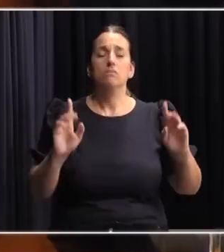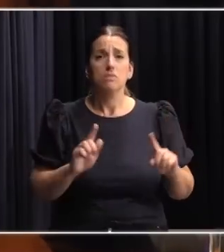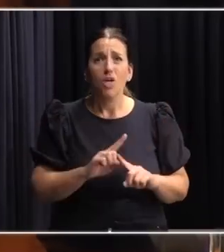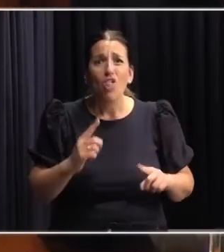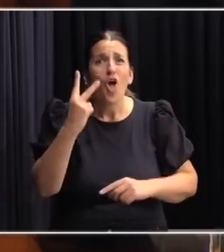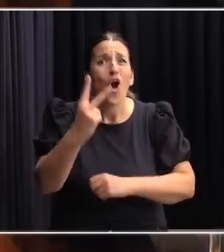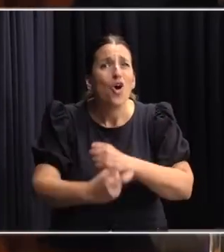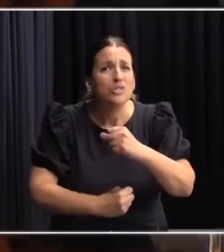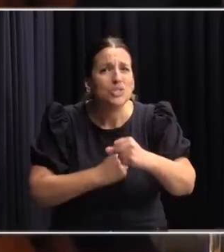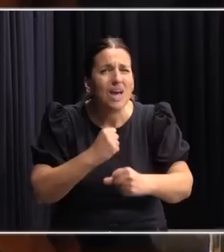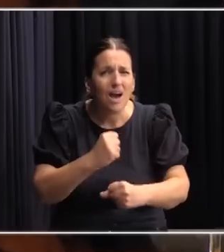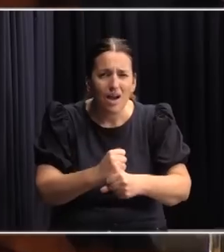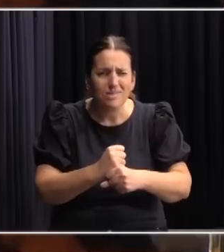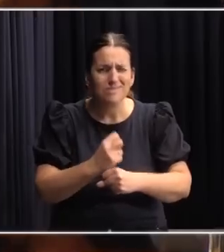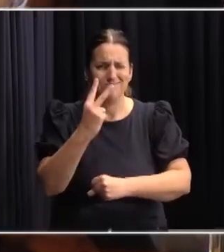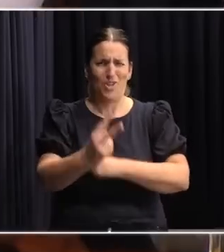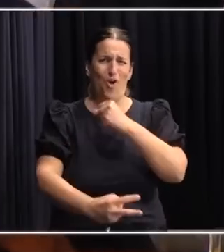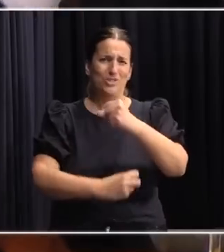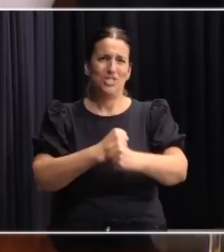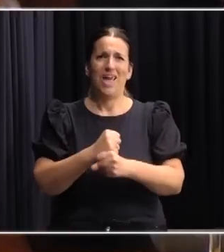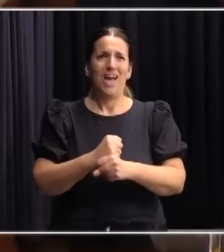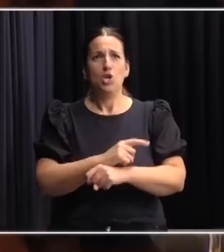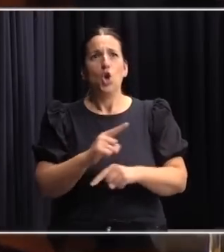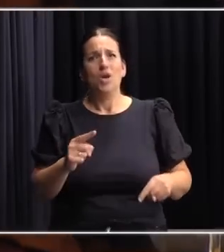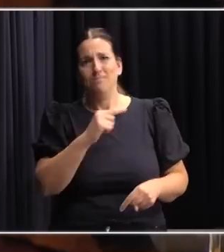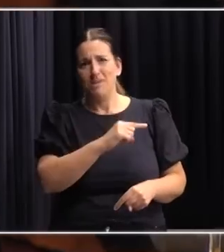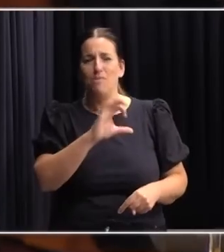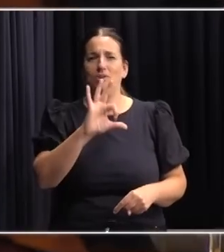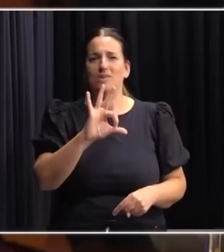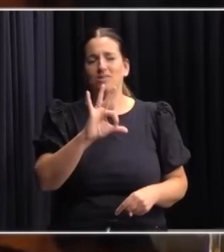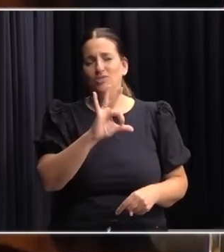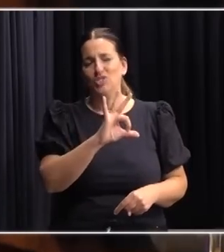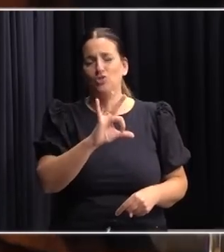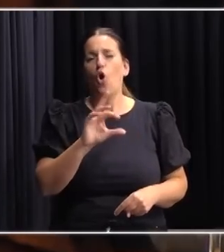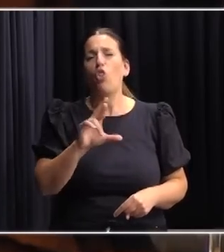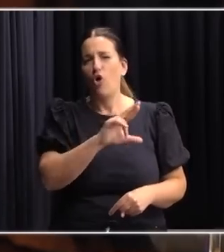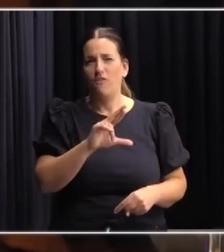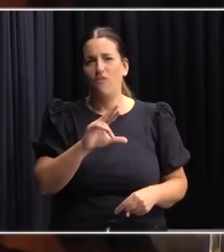dos años. Pero fue que estuvo dos años Rodolfo en la casa escribiendo en una computadora.